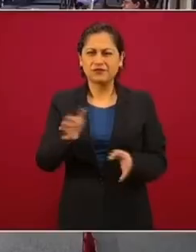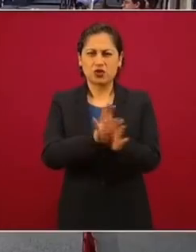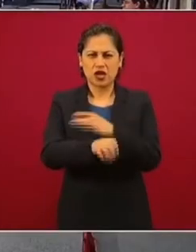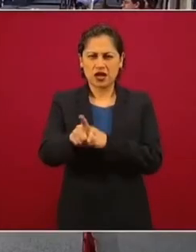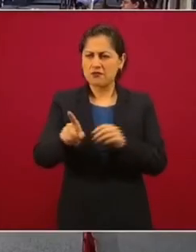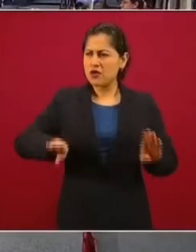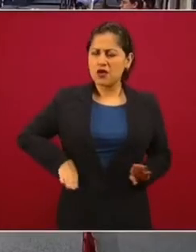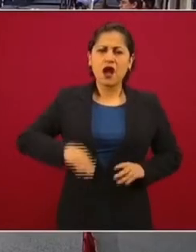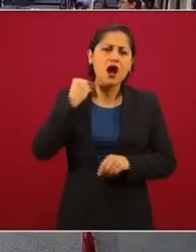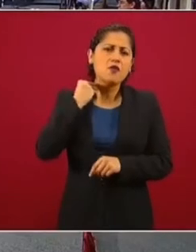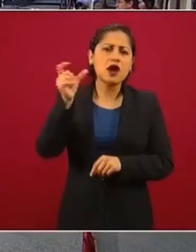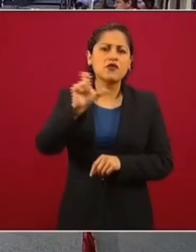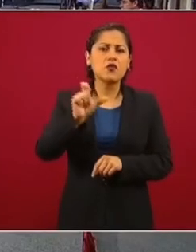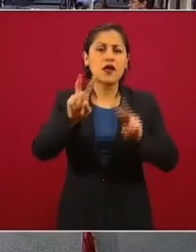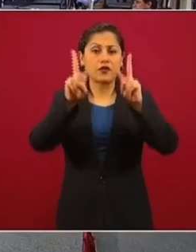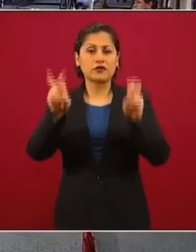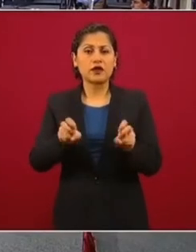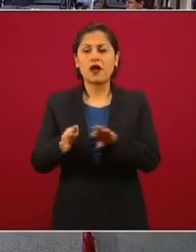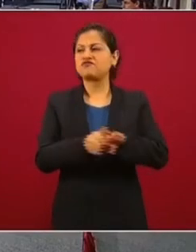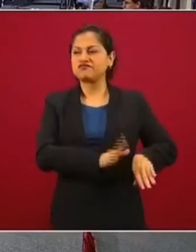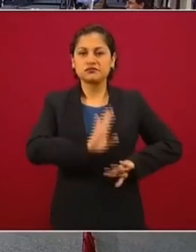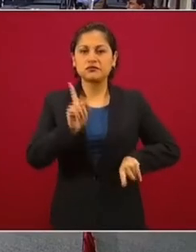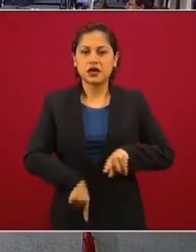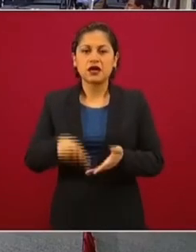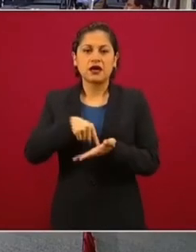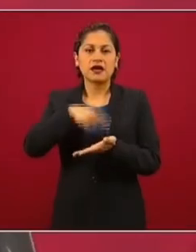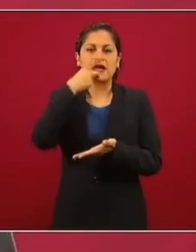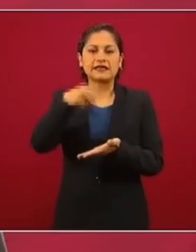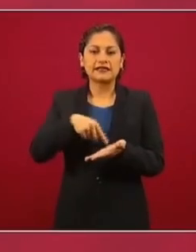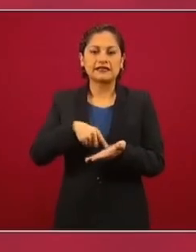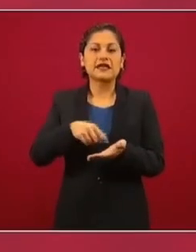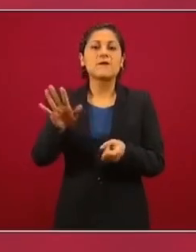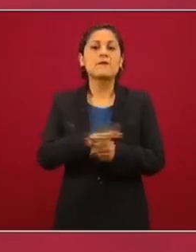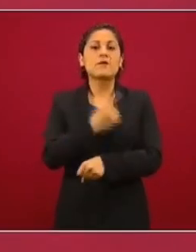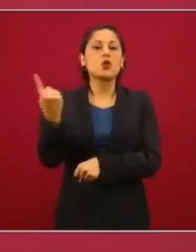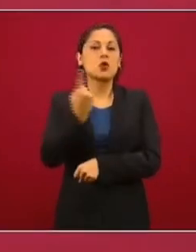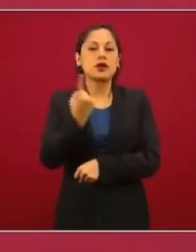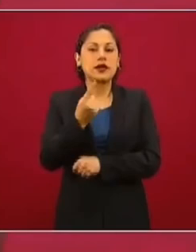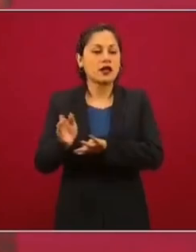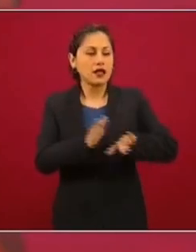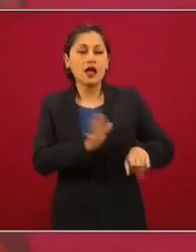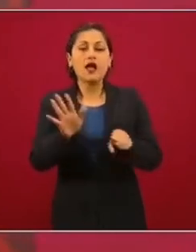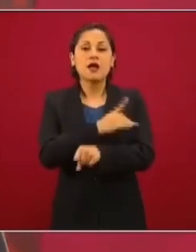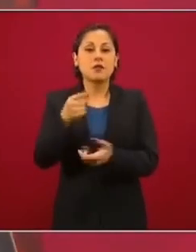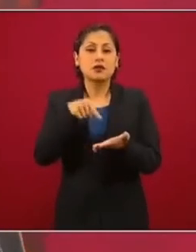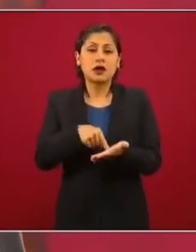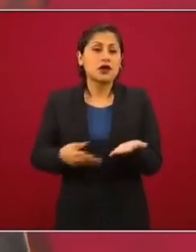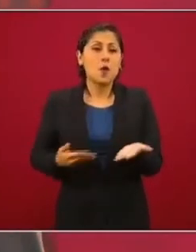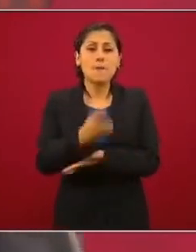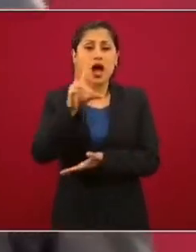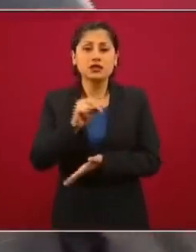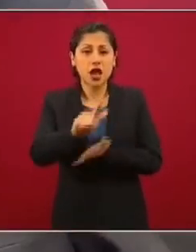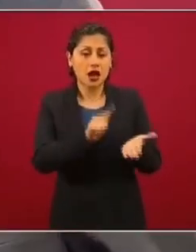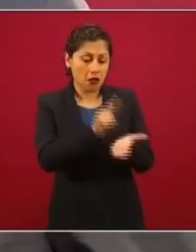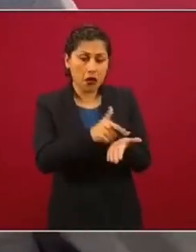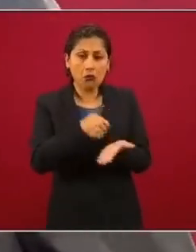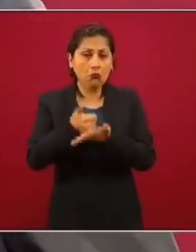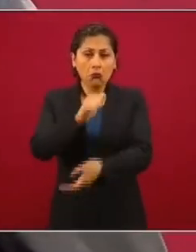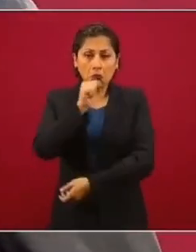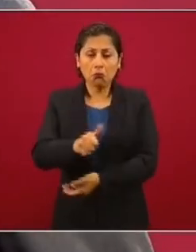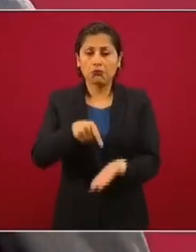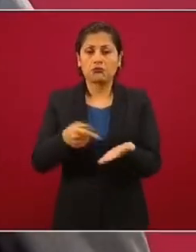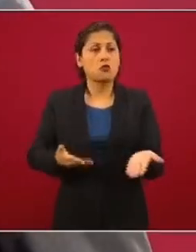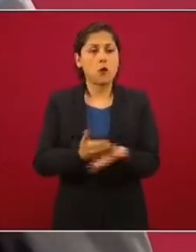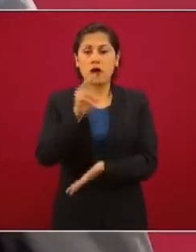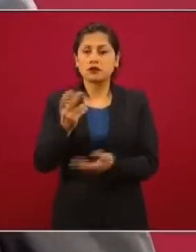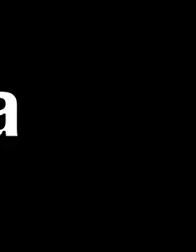carpetazo? Aún, nosotros sí, pero ese… Por… Sí, escribe, ese… Por notoriamente improcedente. Por notoriamente